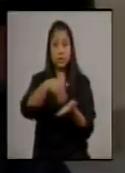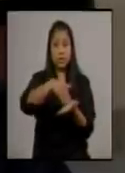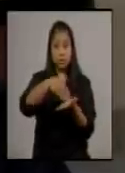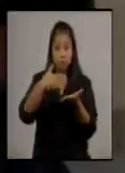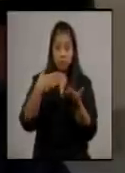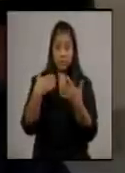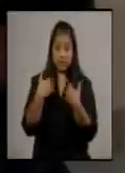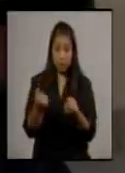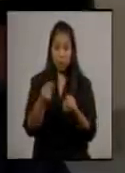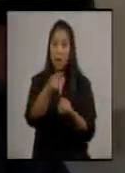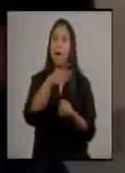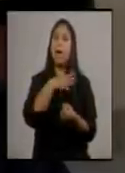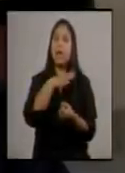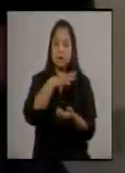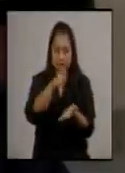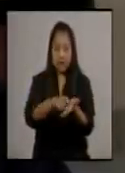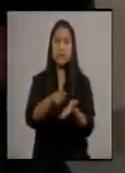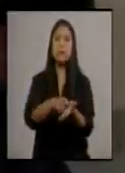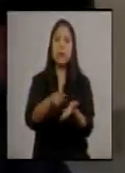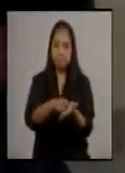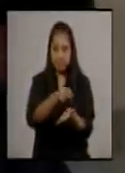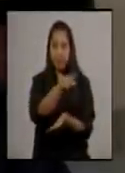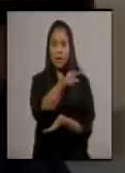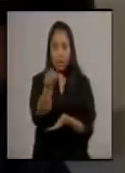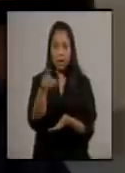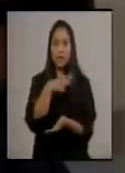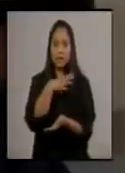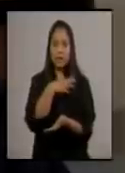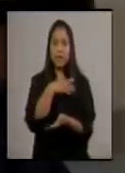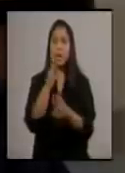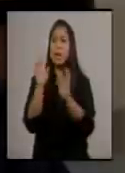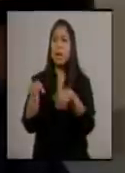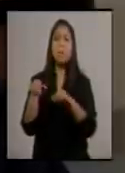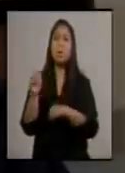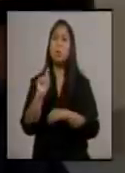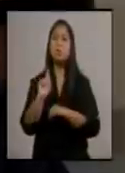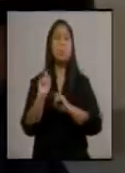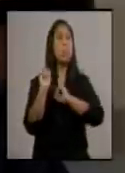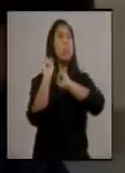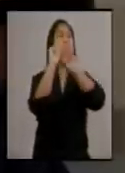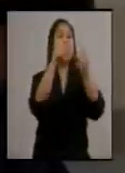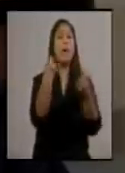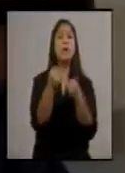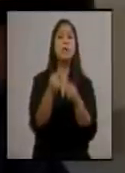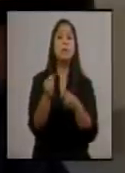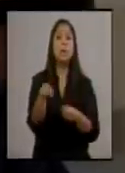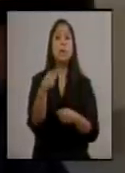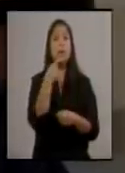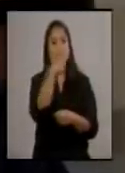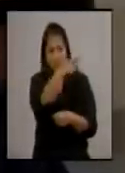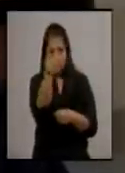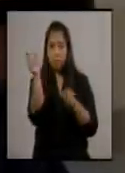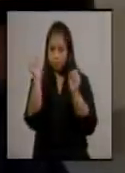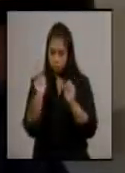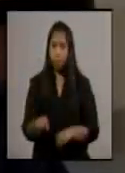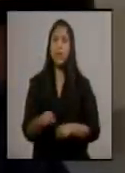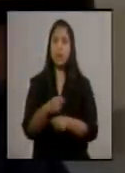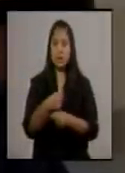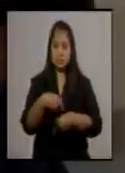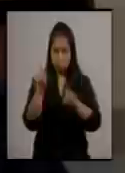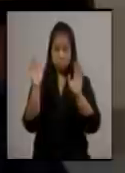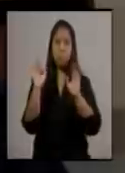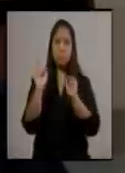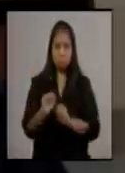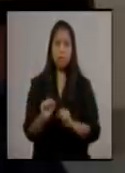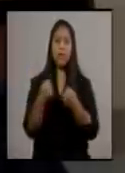pruebas para poderse realizar. Muchísima gente no se está realizando la prueba. Ahí están a la disposición, están miles de pruebas